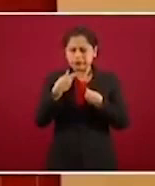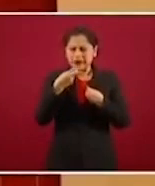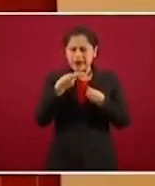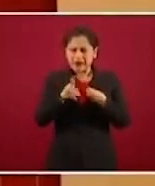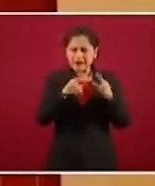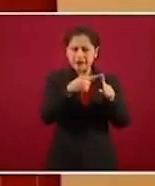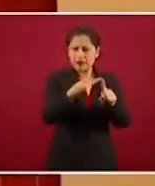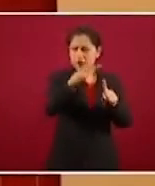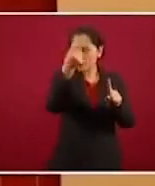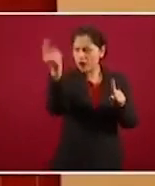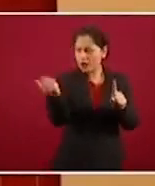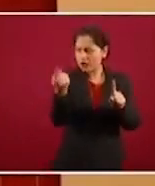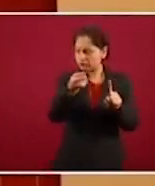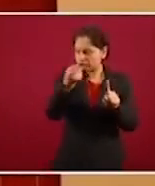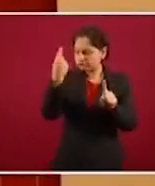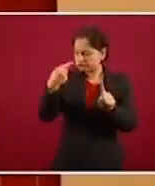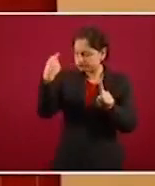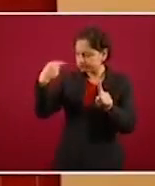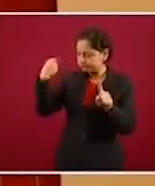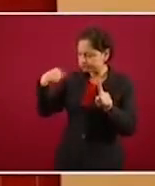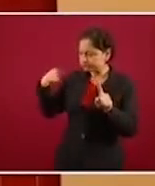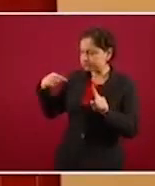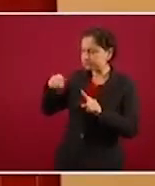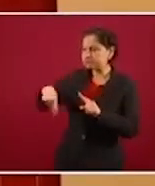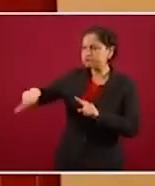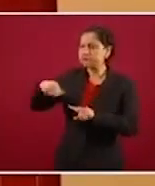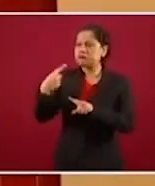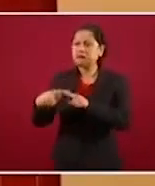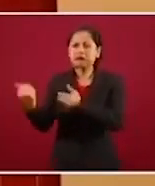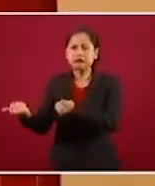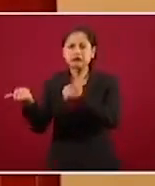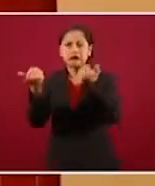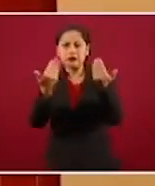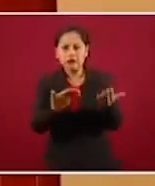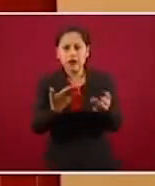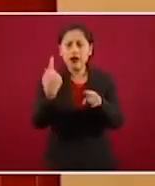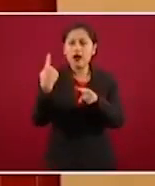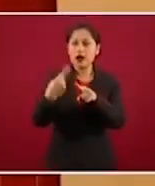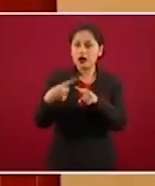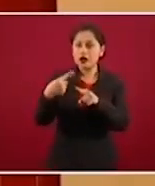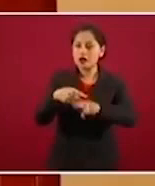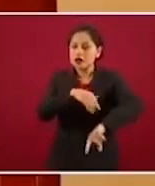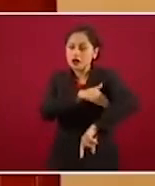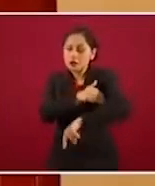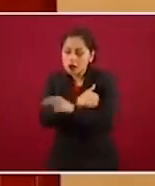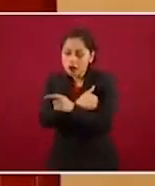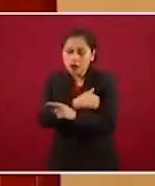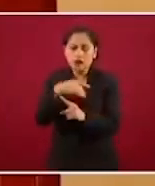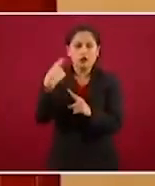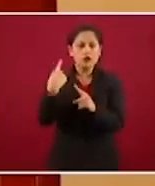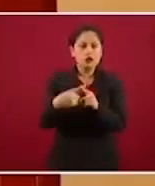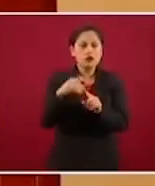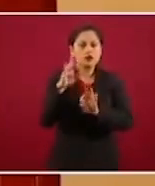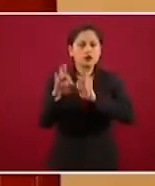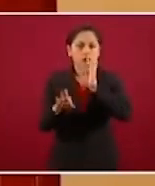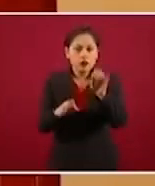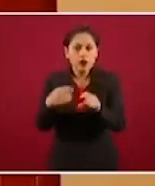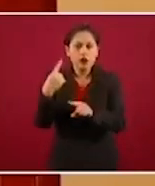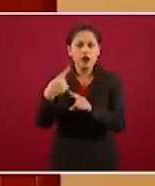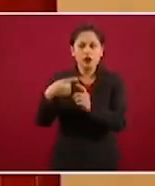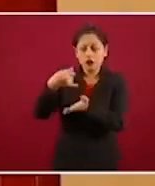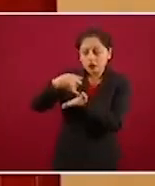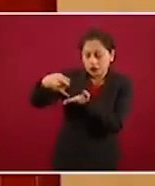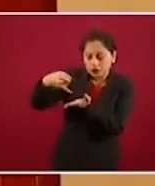el camión que los transportó, la bodega que los almacenó, el campo donde se cultivaron